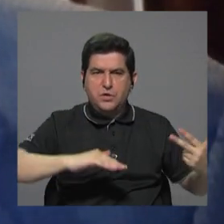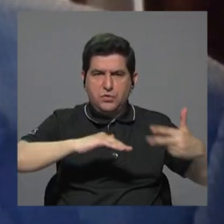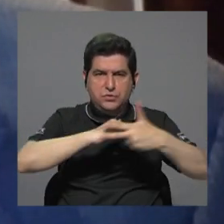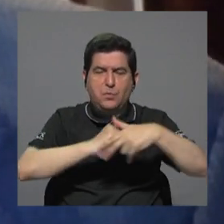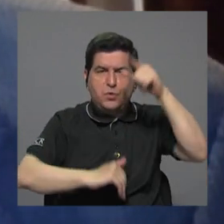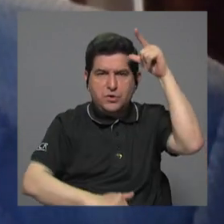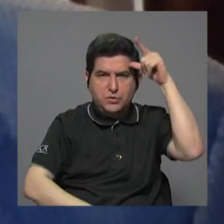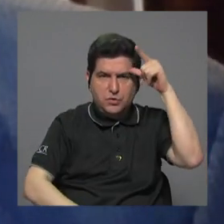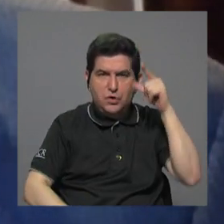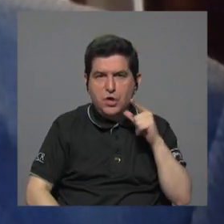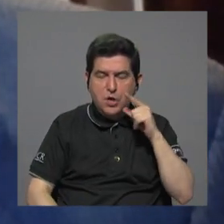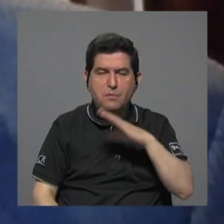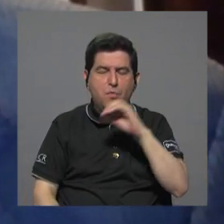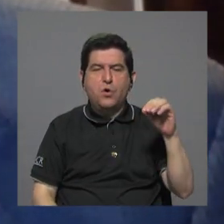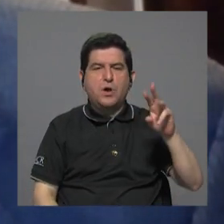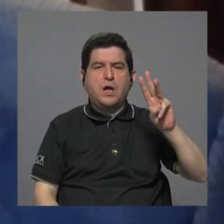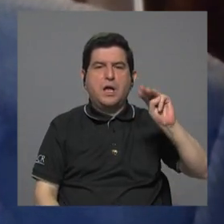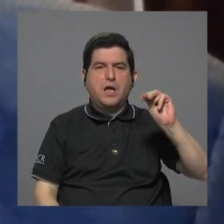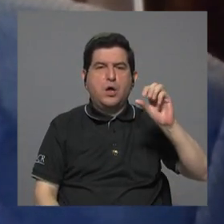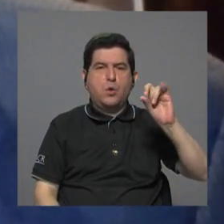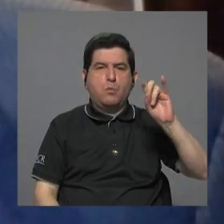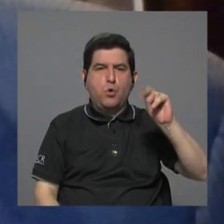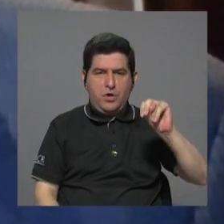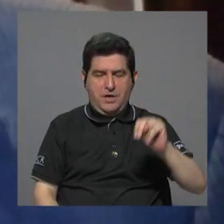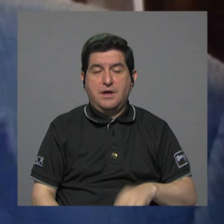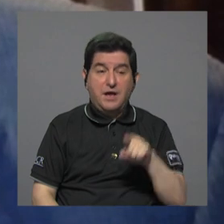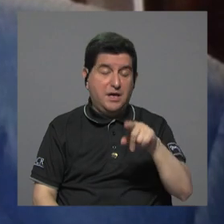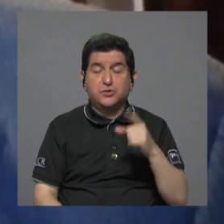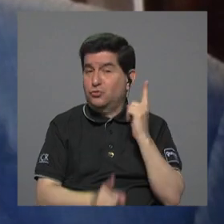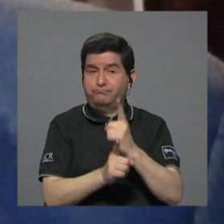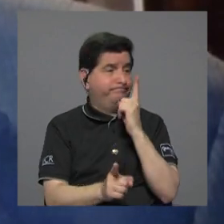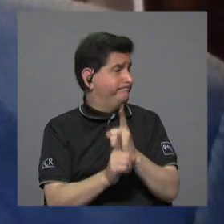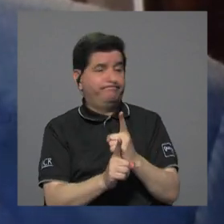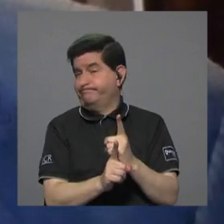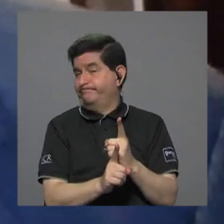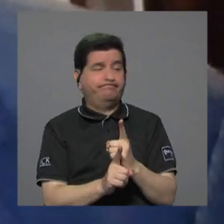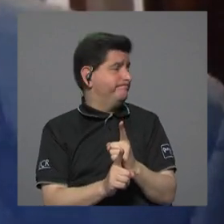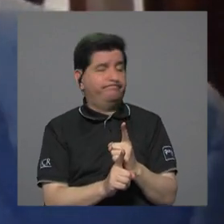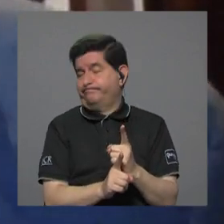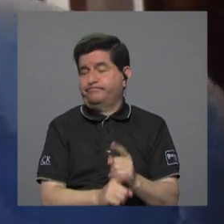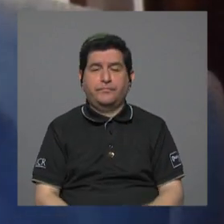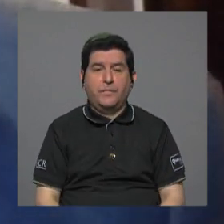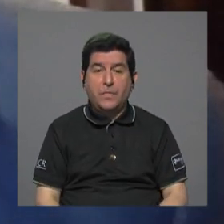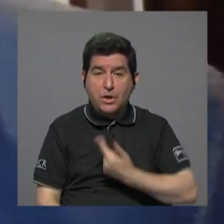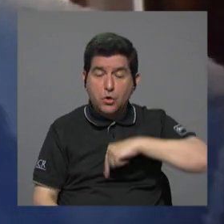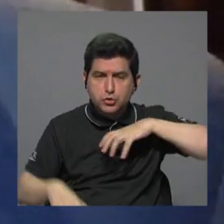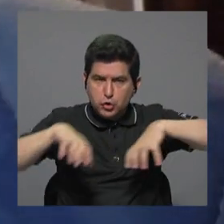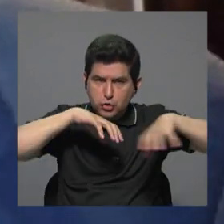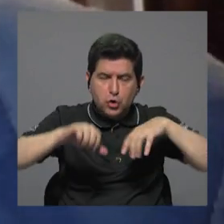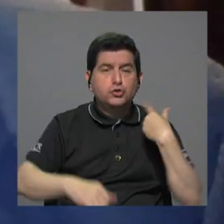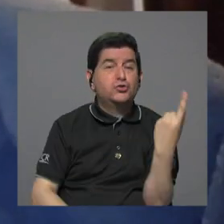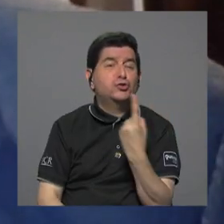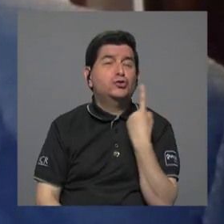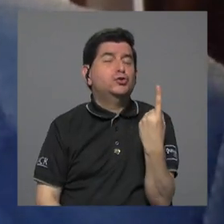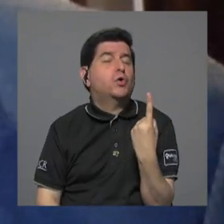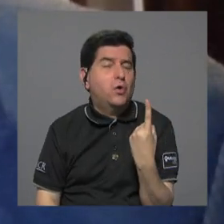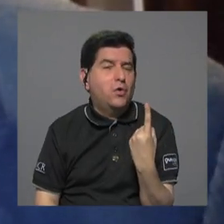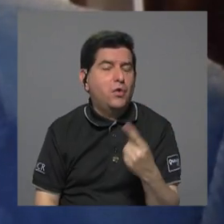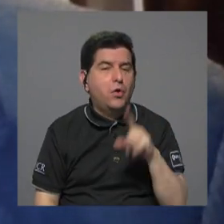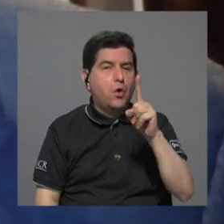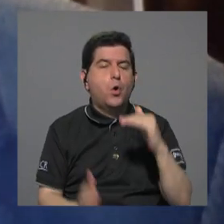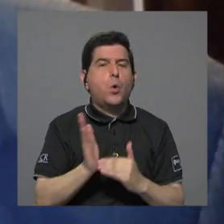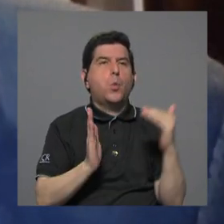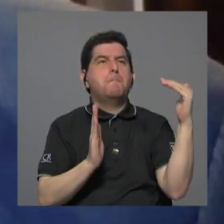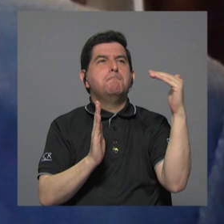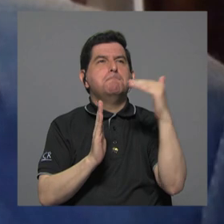de Limón y Moín y eso no fue así estamos movilizando solamente un